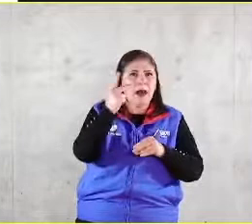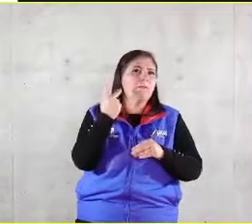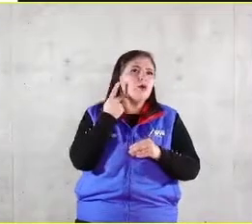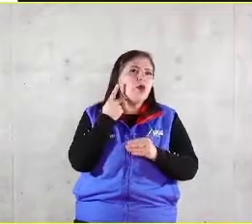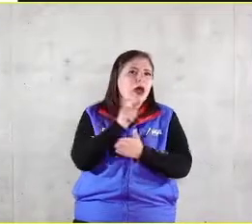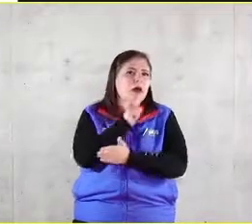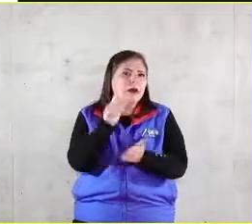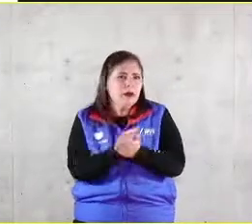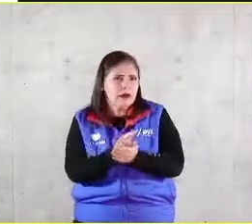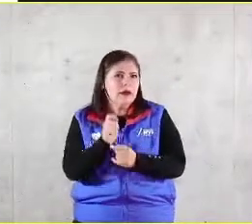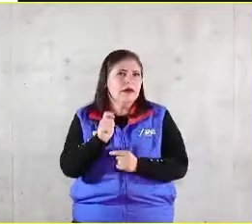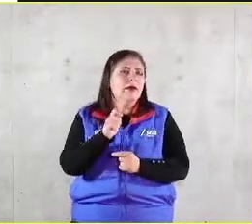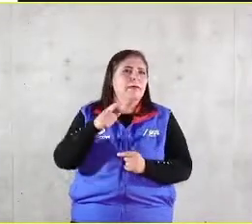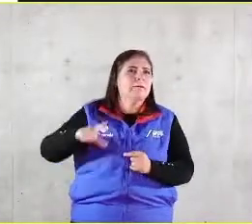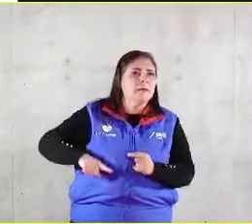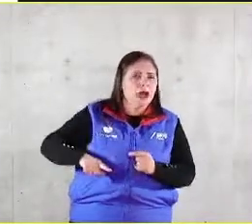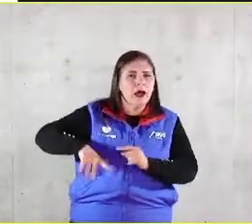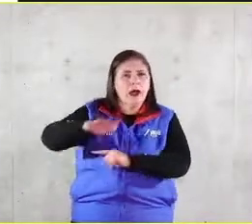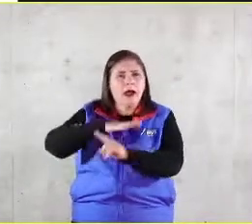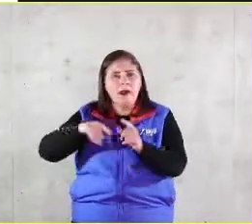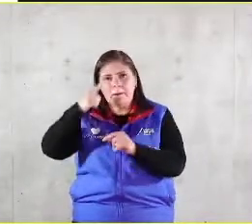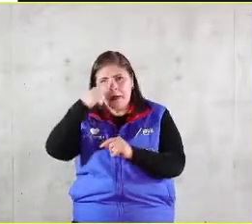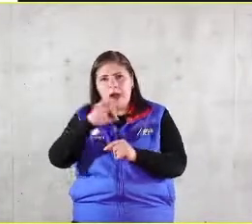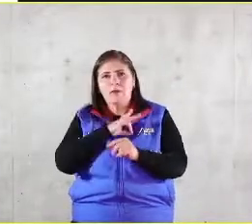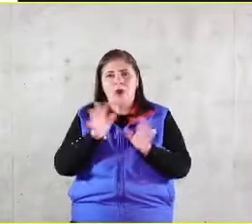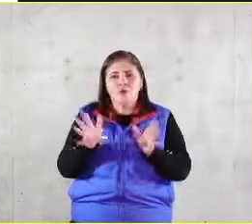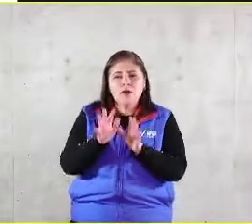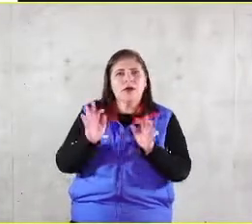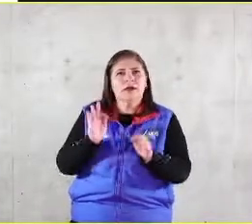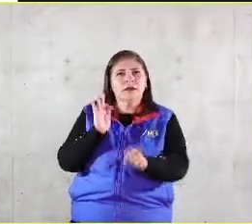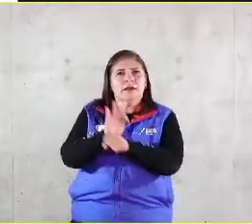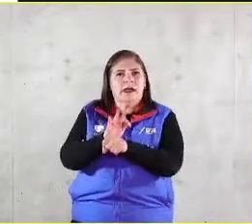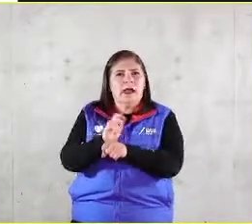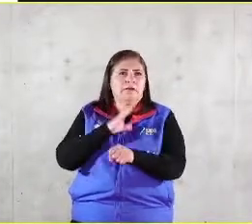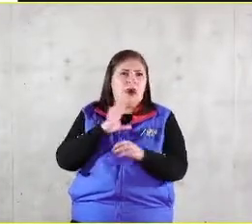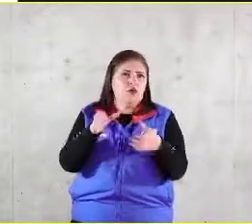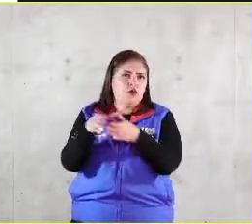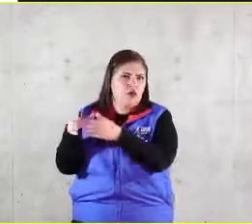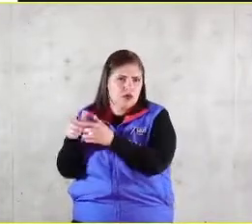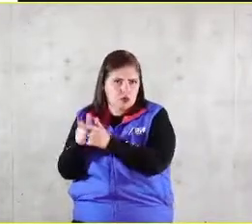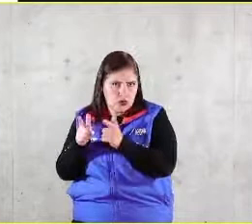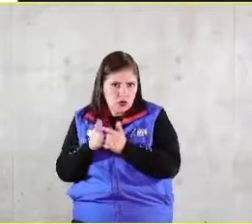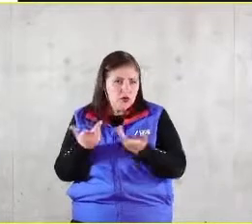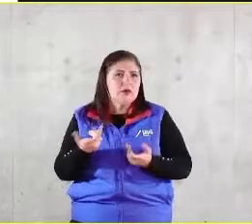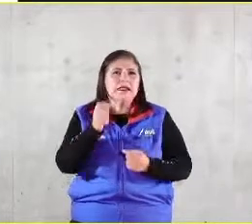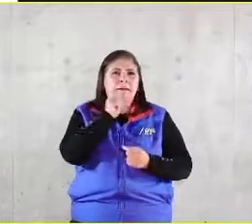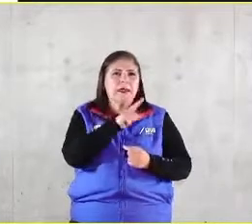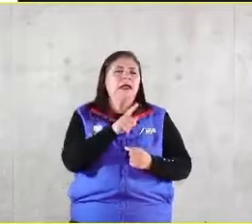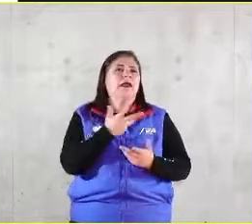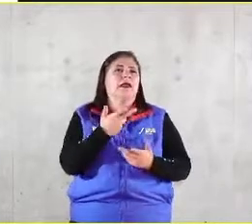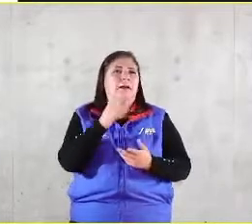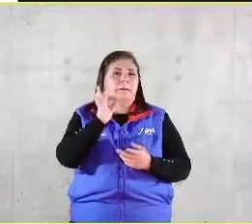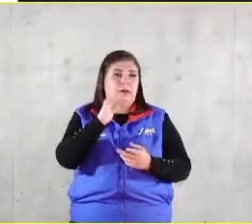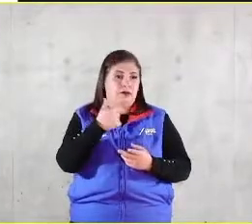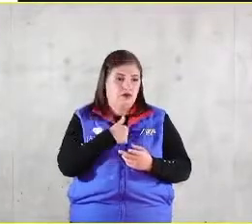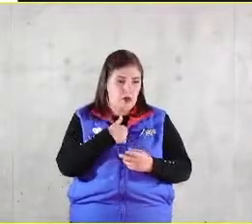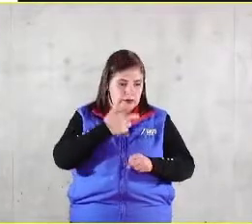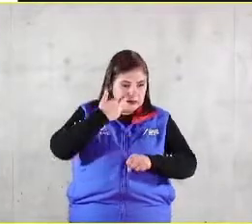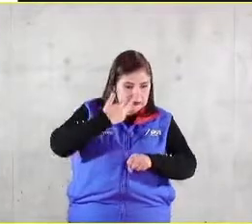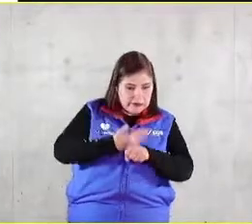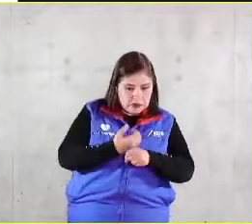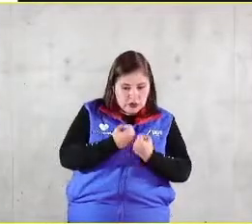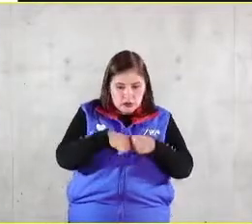a ciertos colectivos específicos claramente en los destinatarios de mis prácticas de